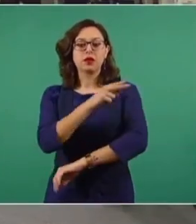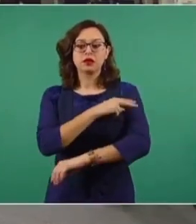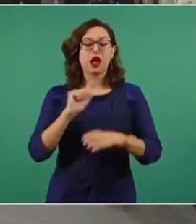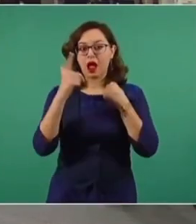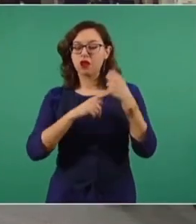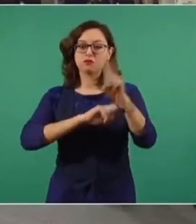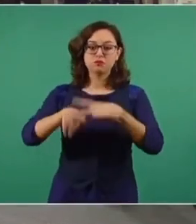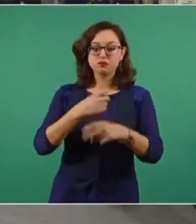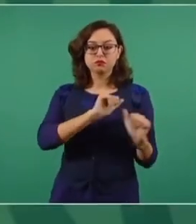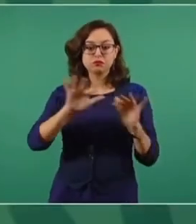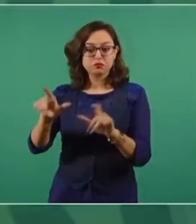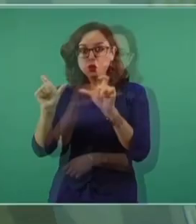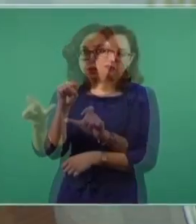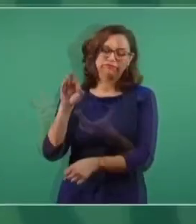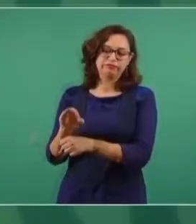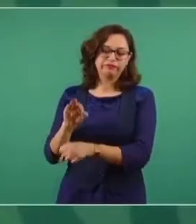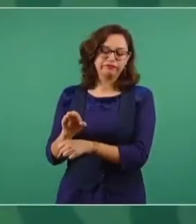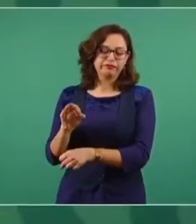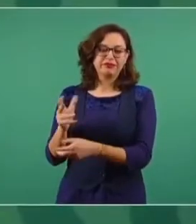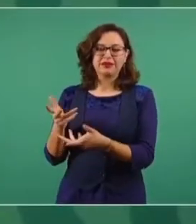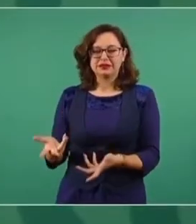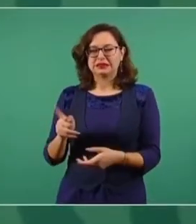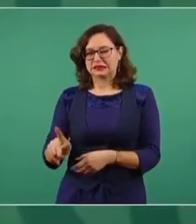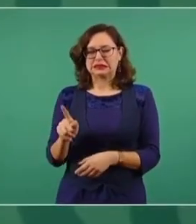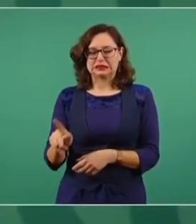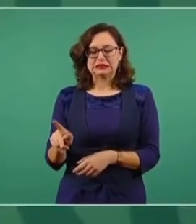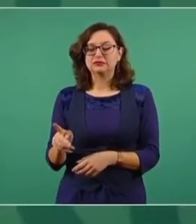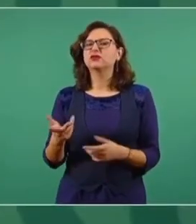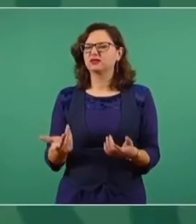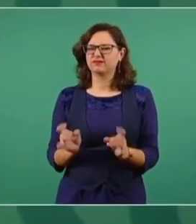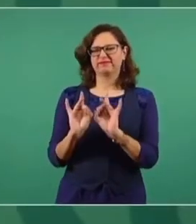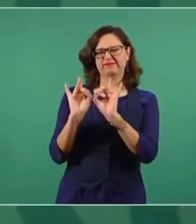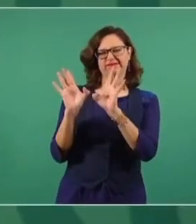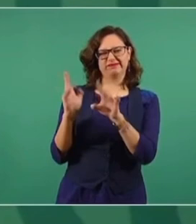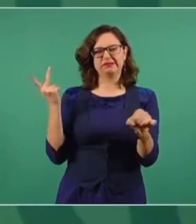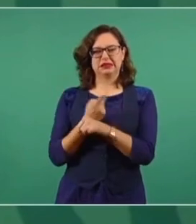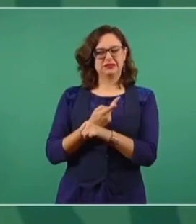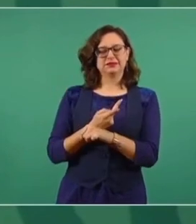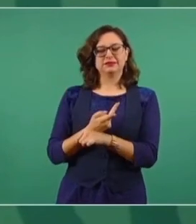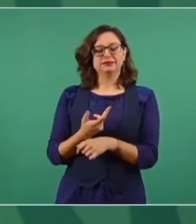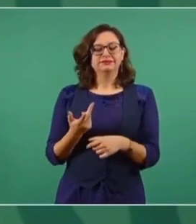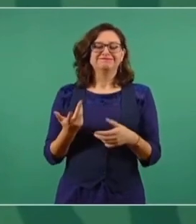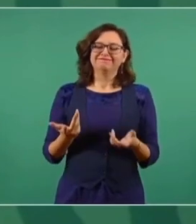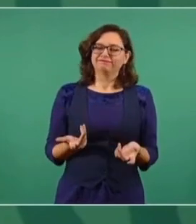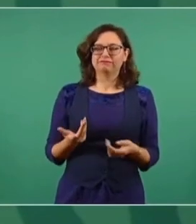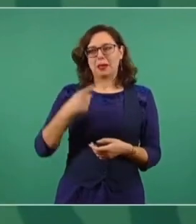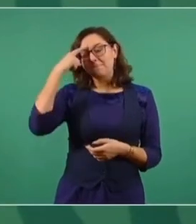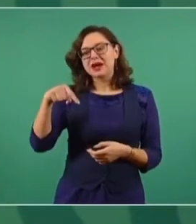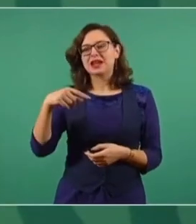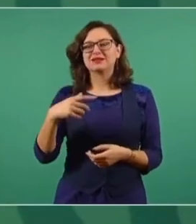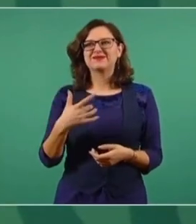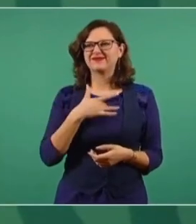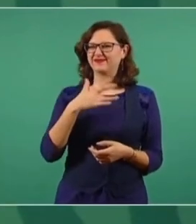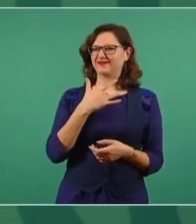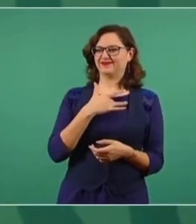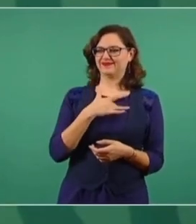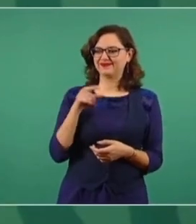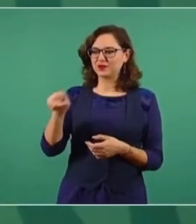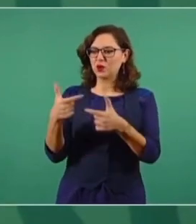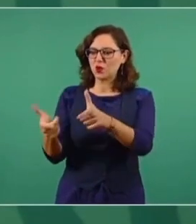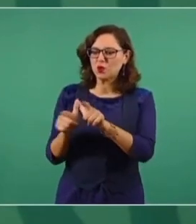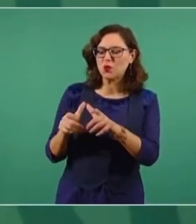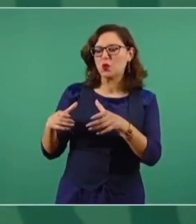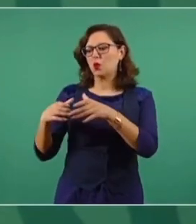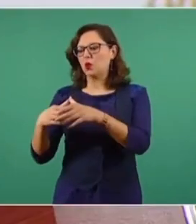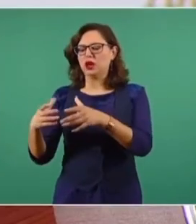Nacional? estamos trabajando para eso constantemente. Eso de las guardias blancas o grupos paramilitares o